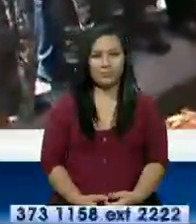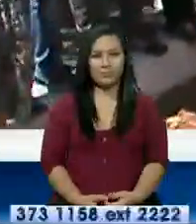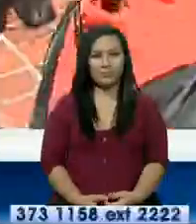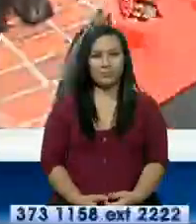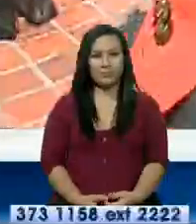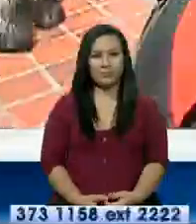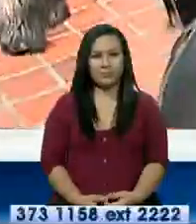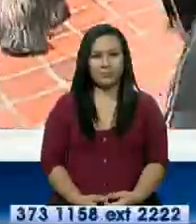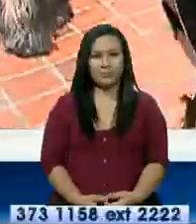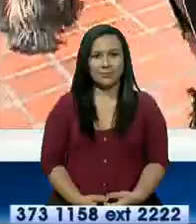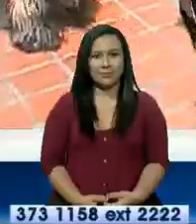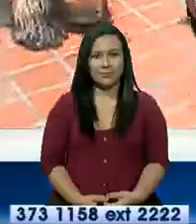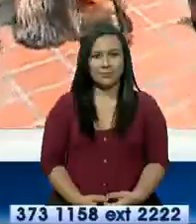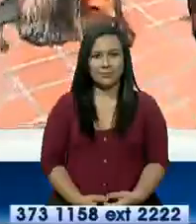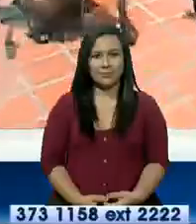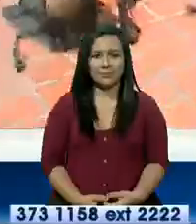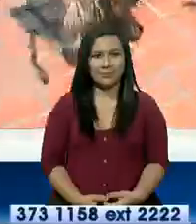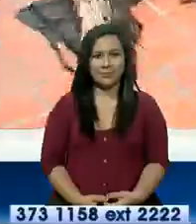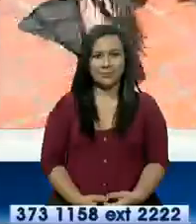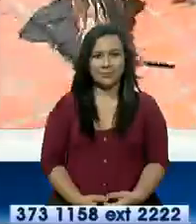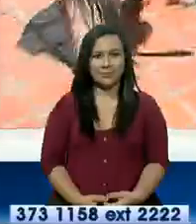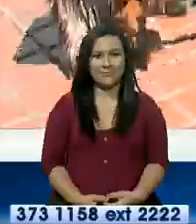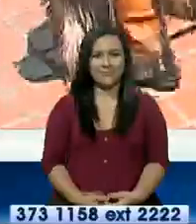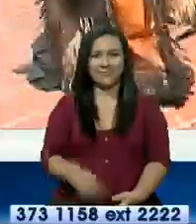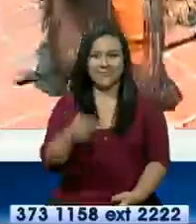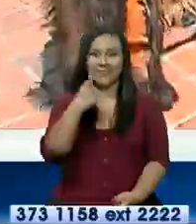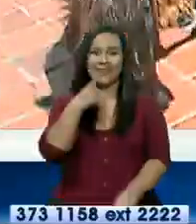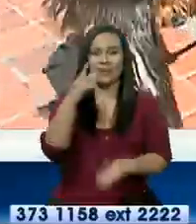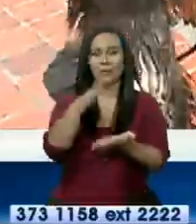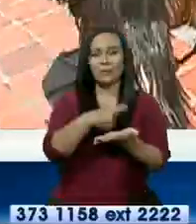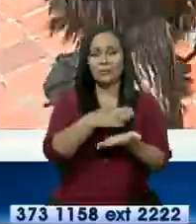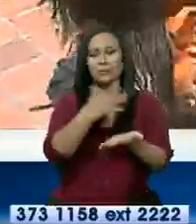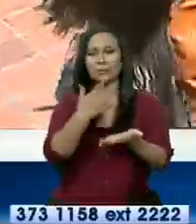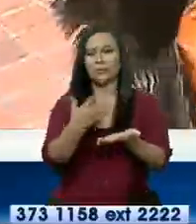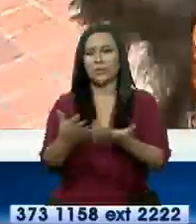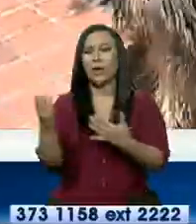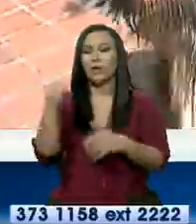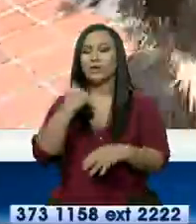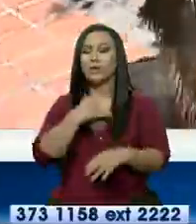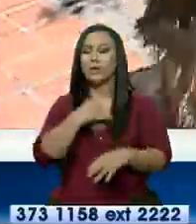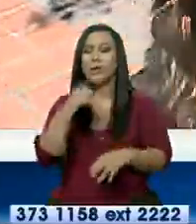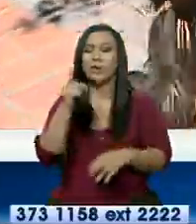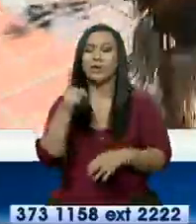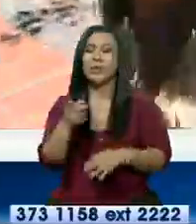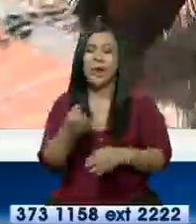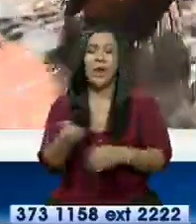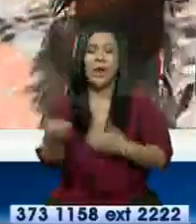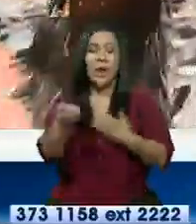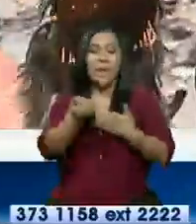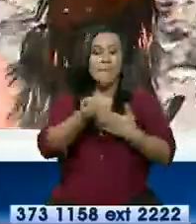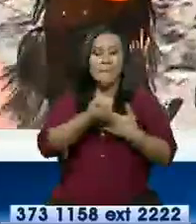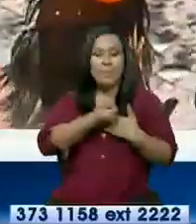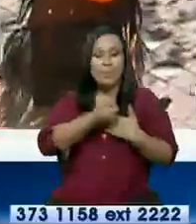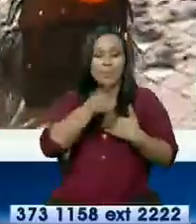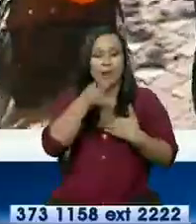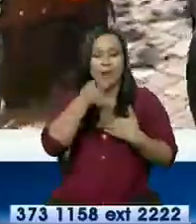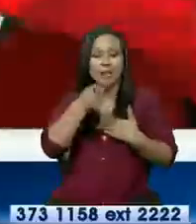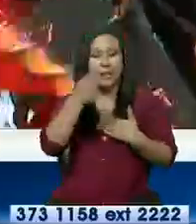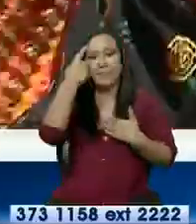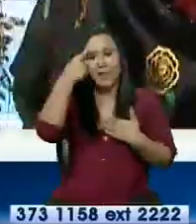¡Acaso para que me quieras, cuyayay! ¡Te puse el puñal en el pecho, cuyayay!